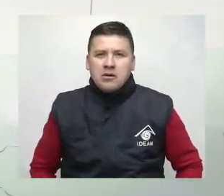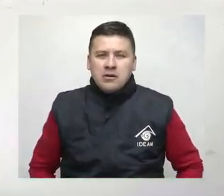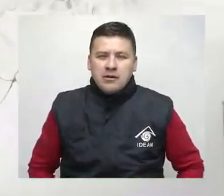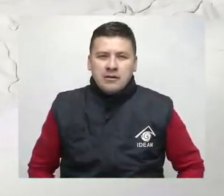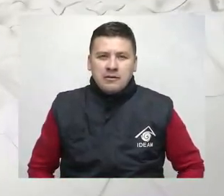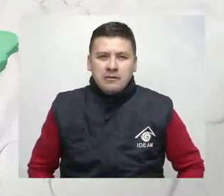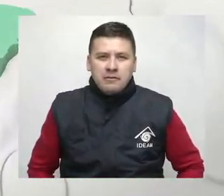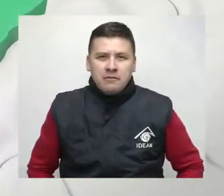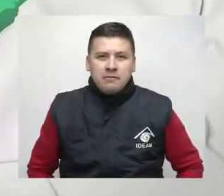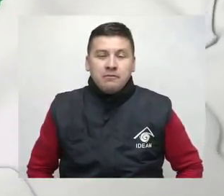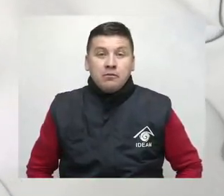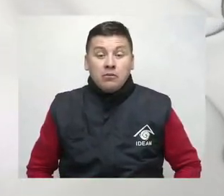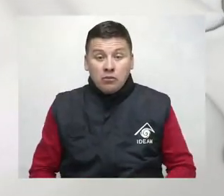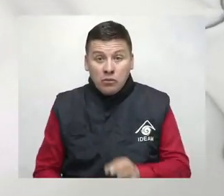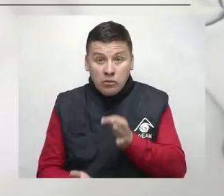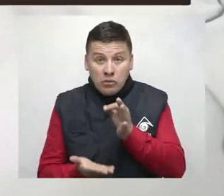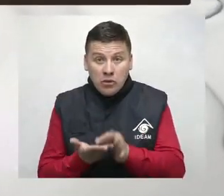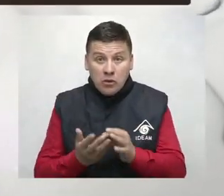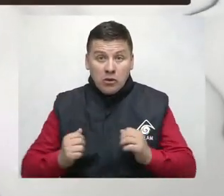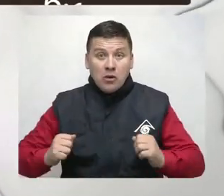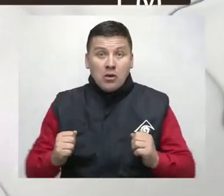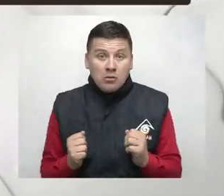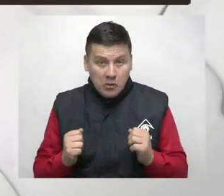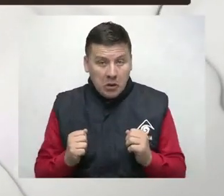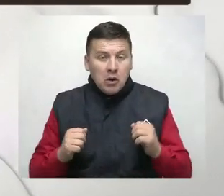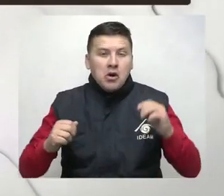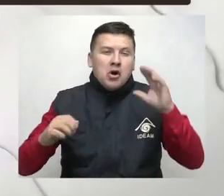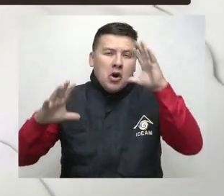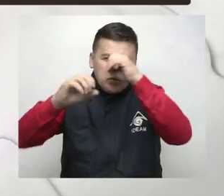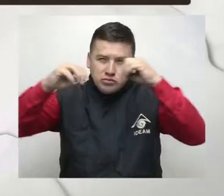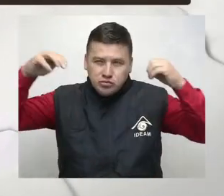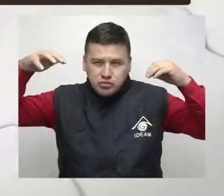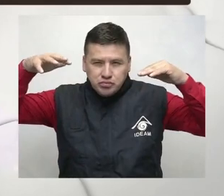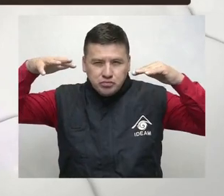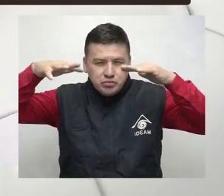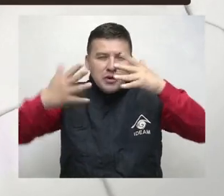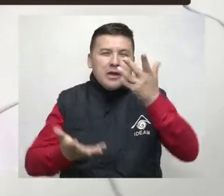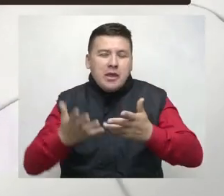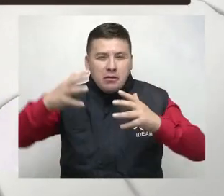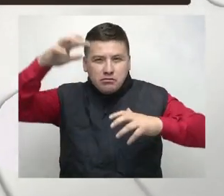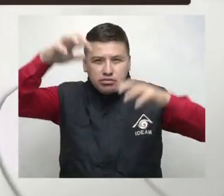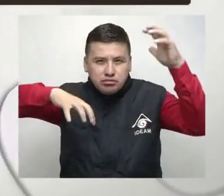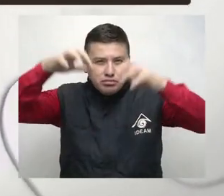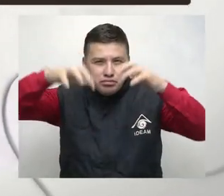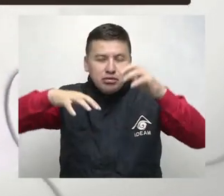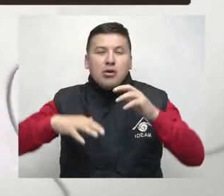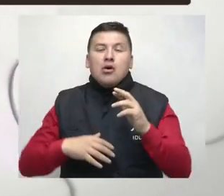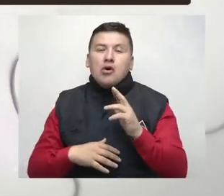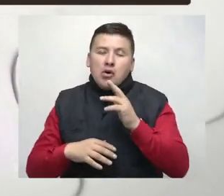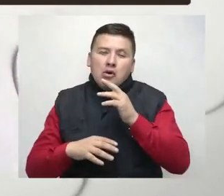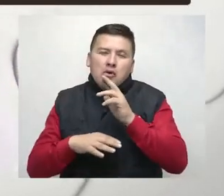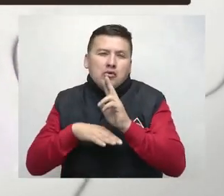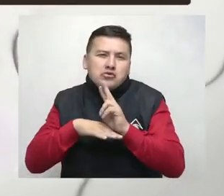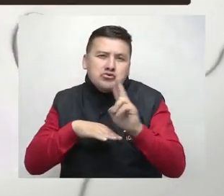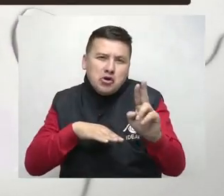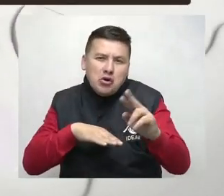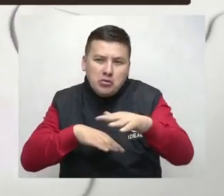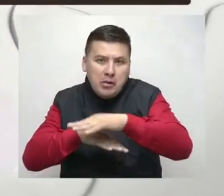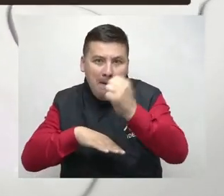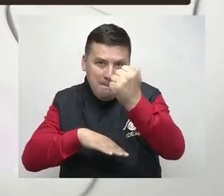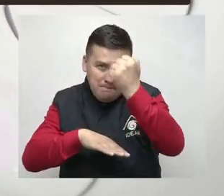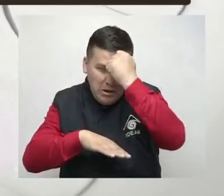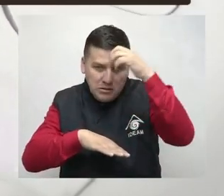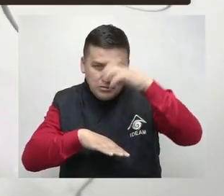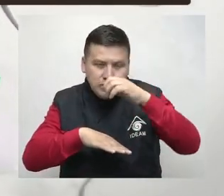La ciudad capital espera una tarde con cielo parcialmente nublado y posibles lluvias ligeras en el sur y oriente del área metropolitana y hacia el